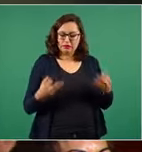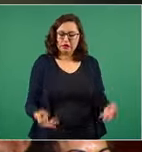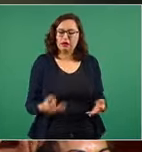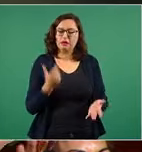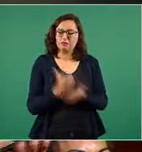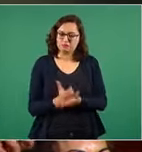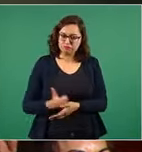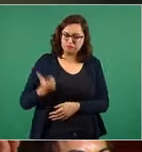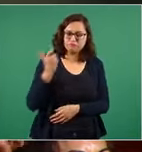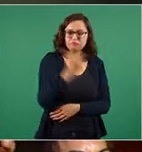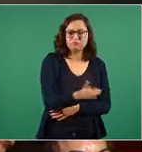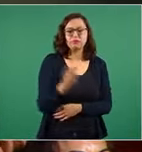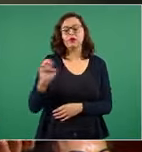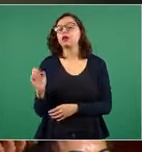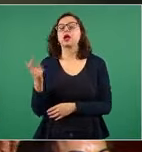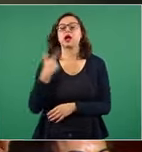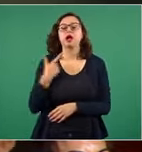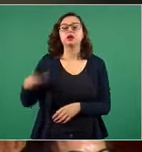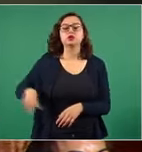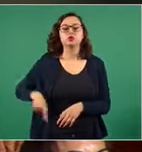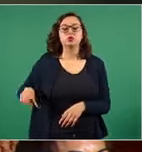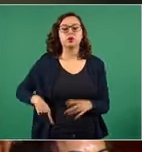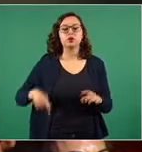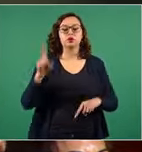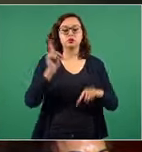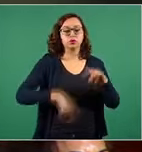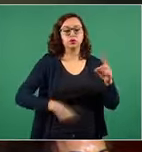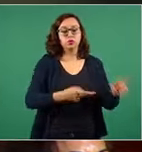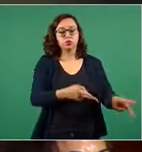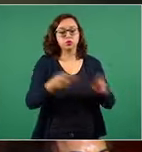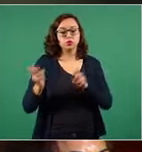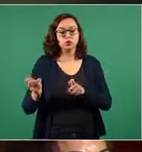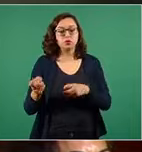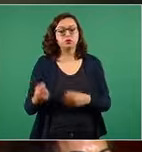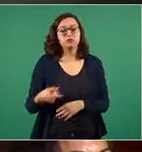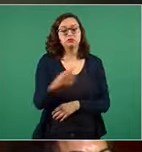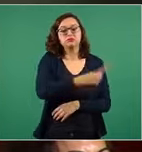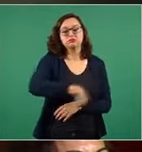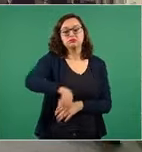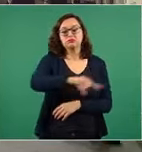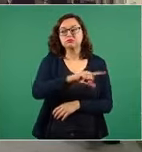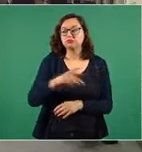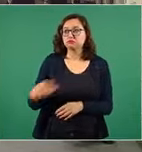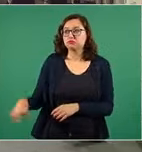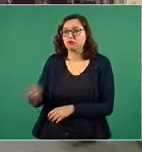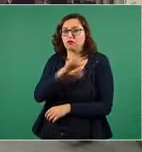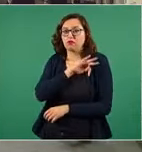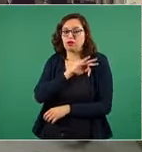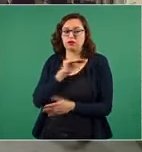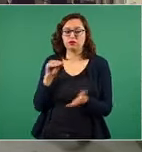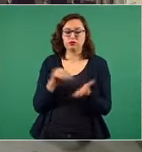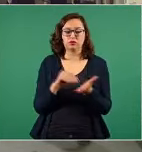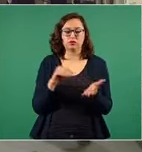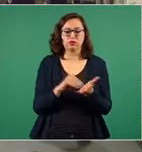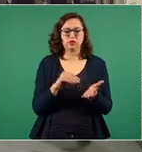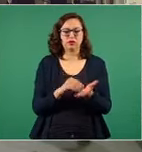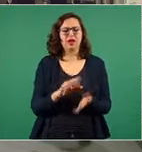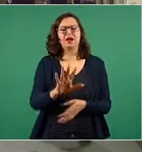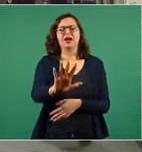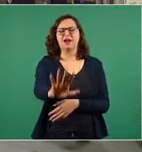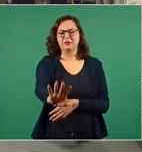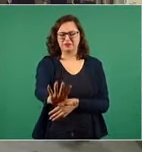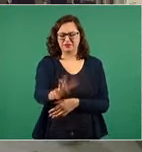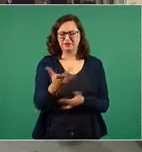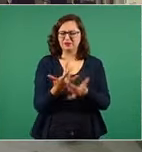gobiernos anteriores invadieron y que siguen teniendo esperanza en usted. Y otra es… A ver, desde una vez esa,